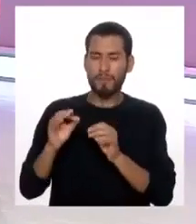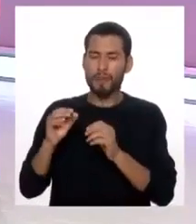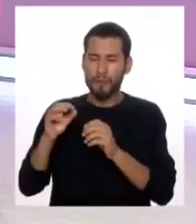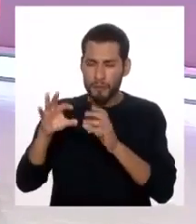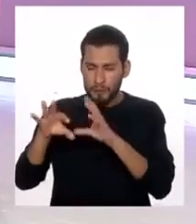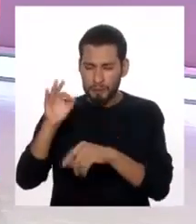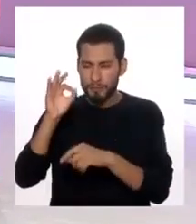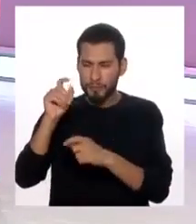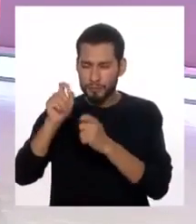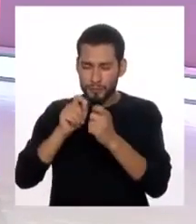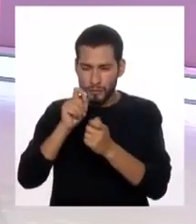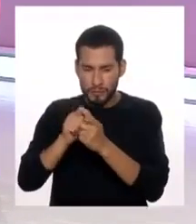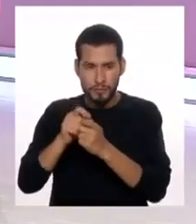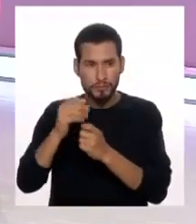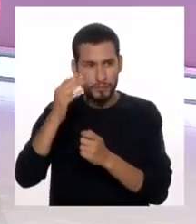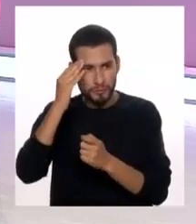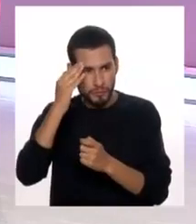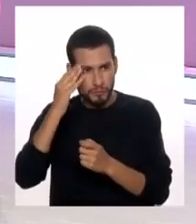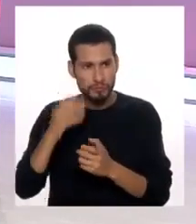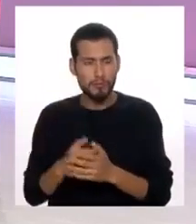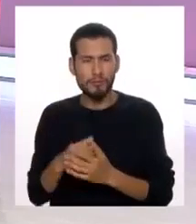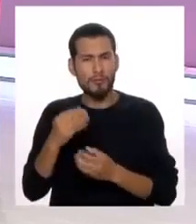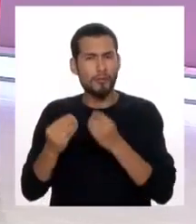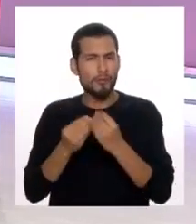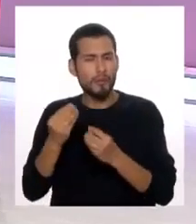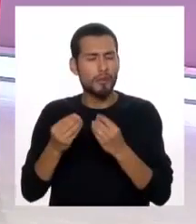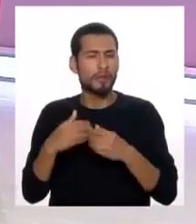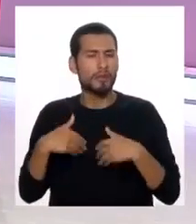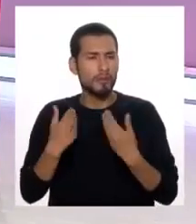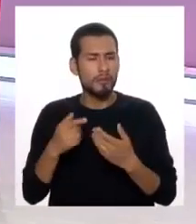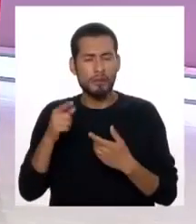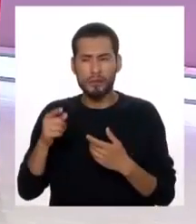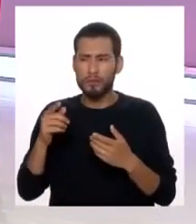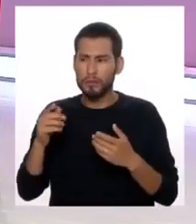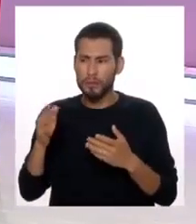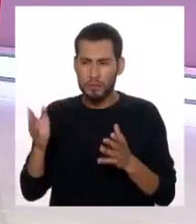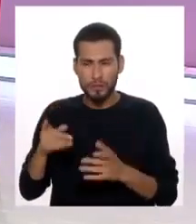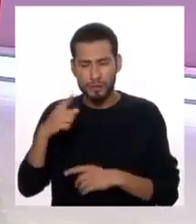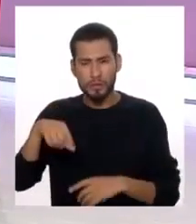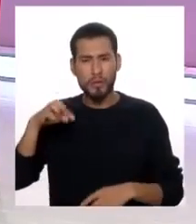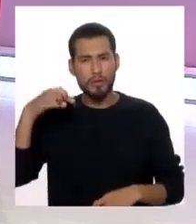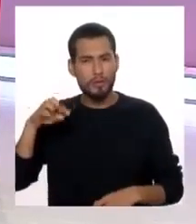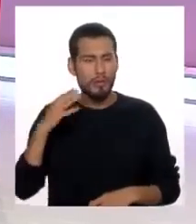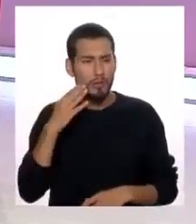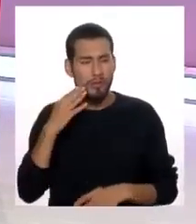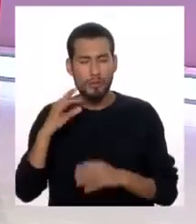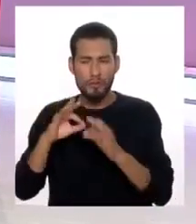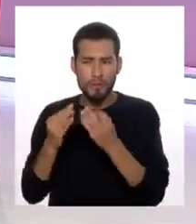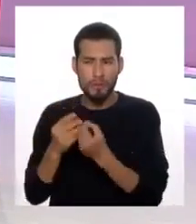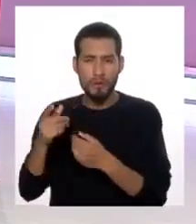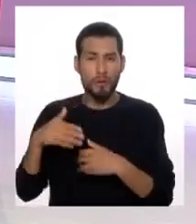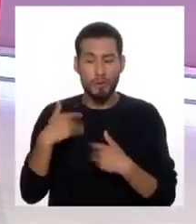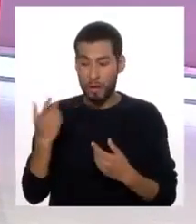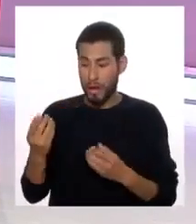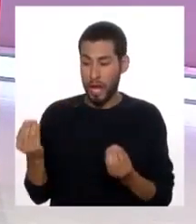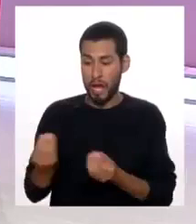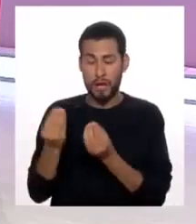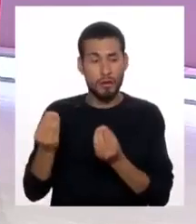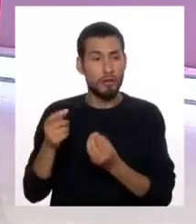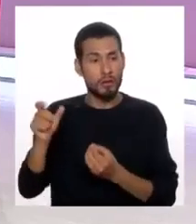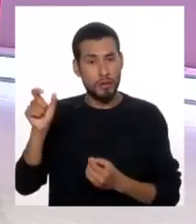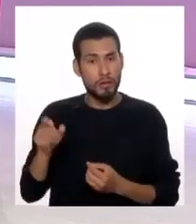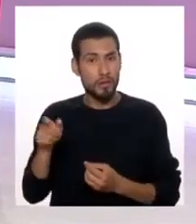diagnóstico y cómo poder alertar a nuestros padres de familia que uno puede tener a un adolescente